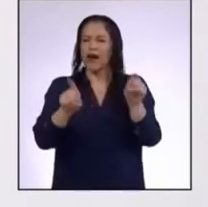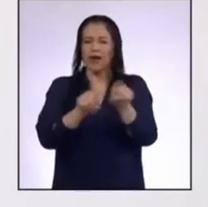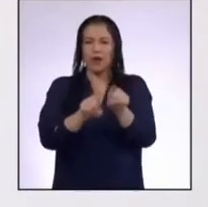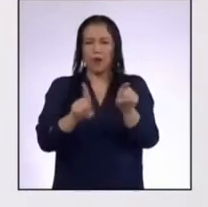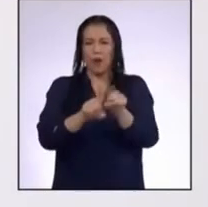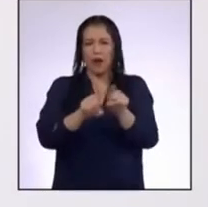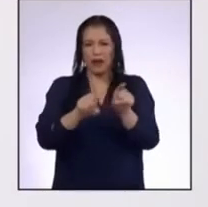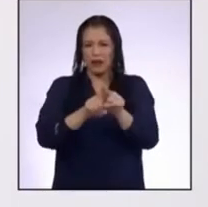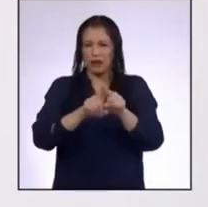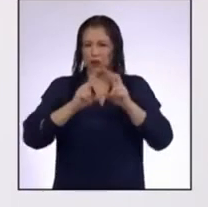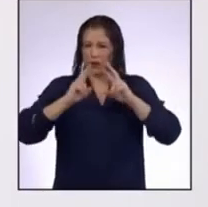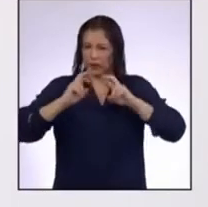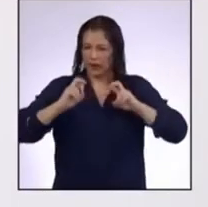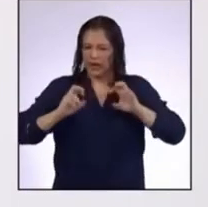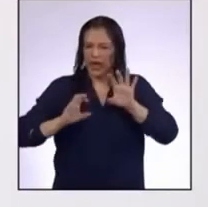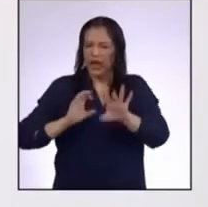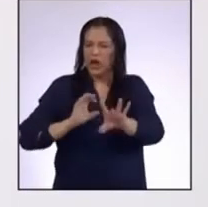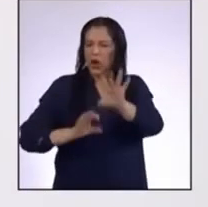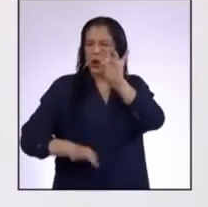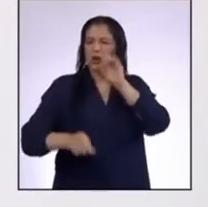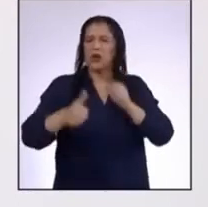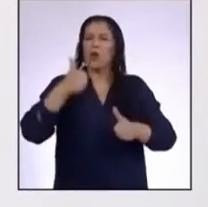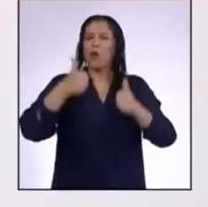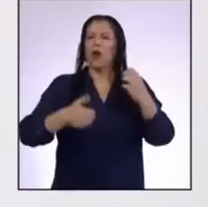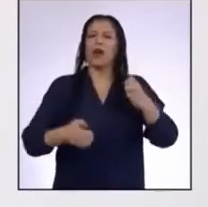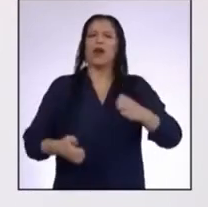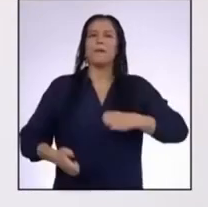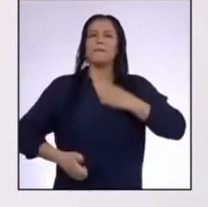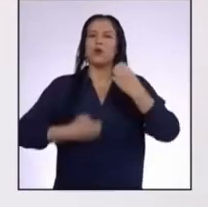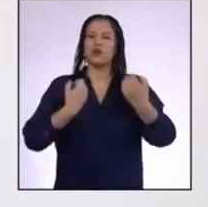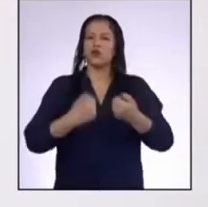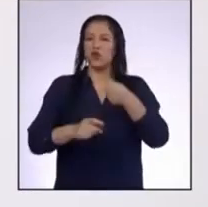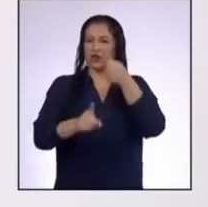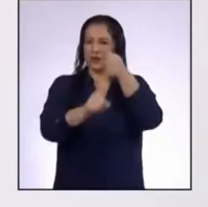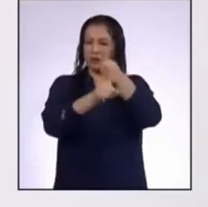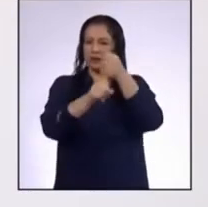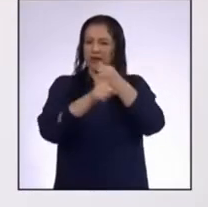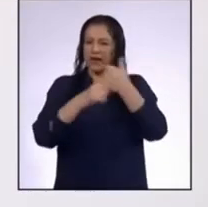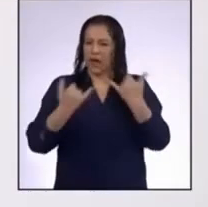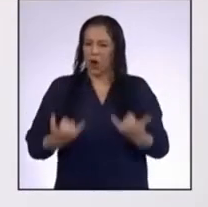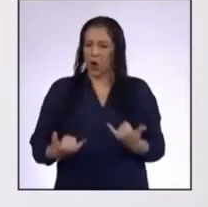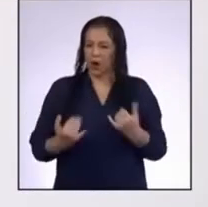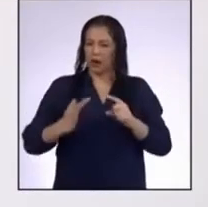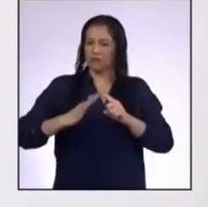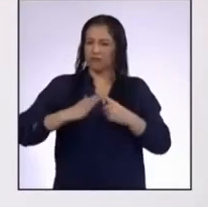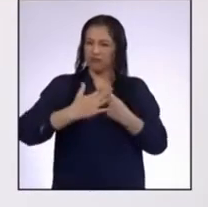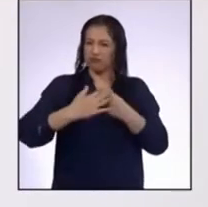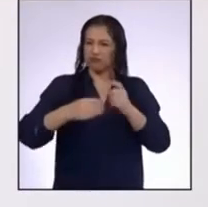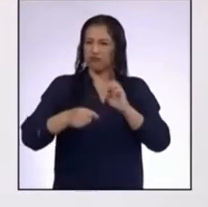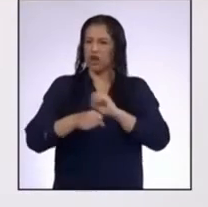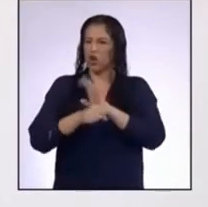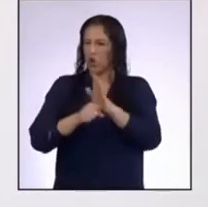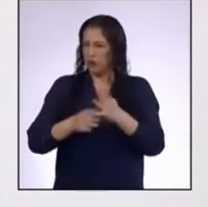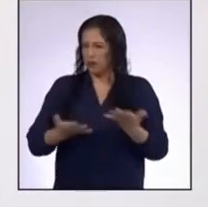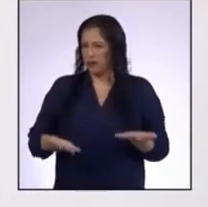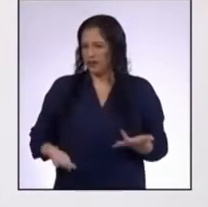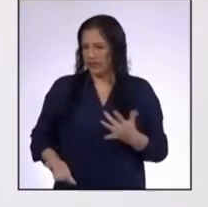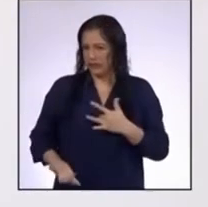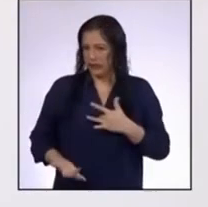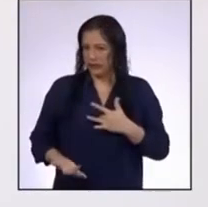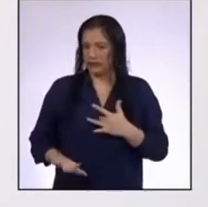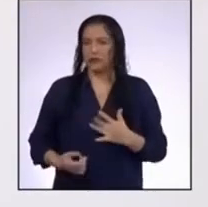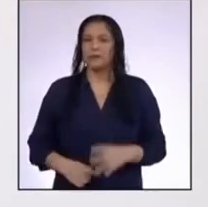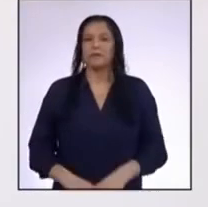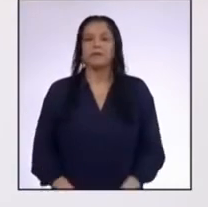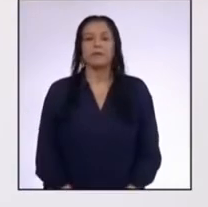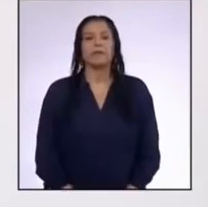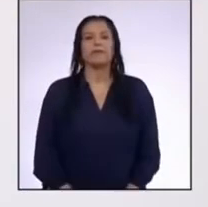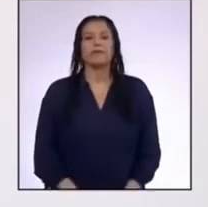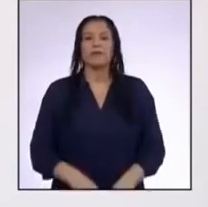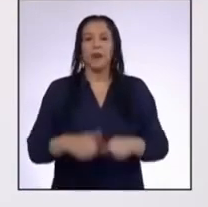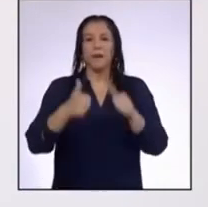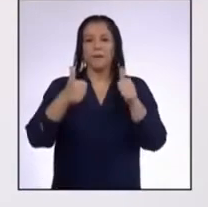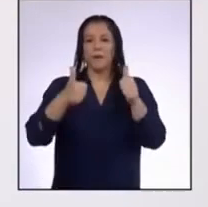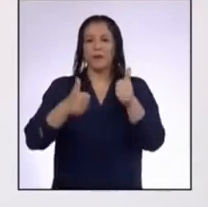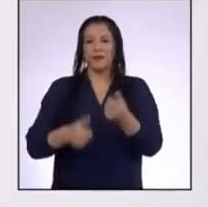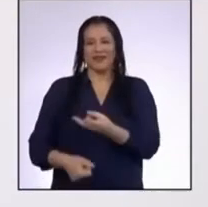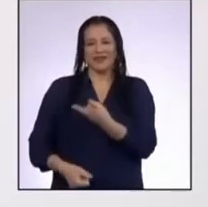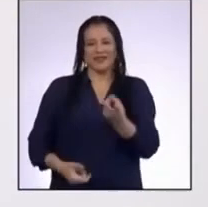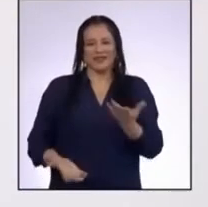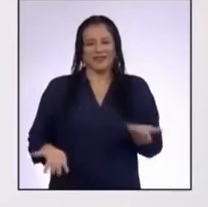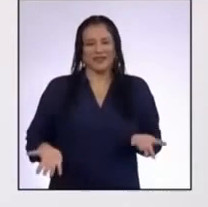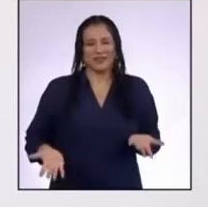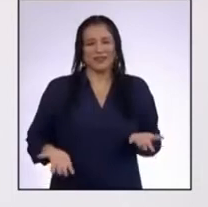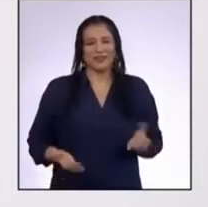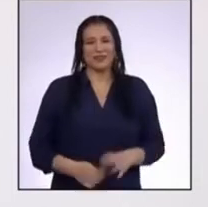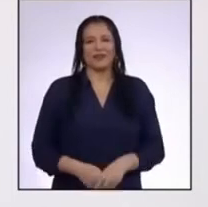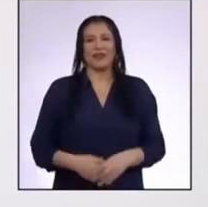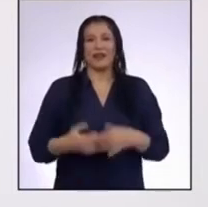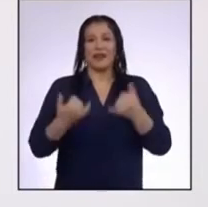mismo Identifiquen esas emociones que la situación actual les está generando Muy bien, Miluska y